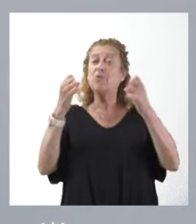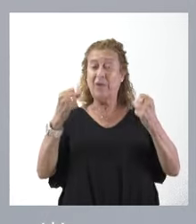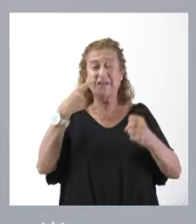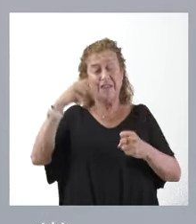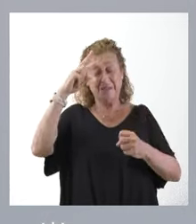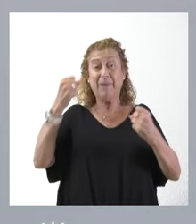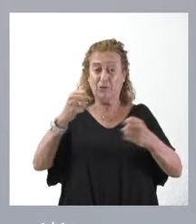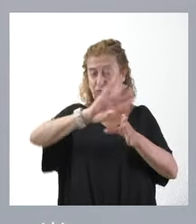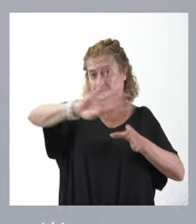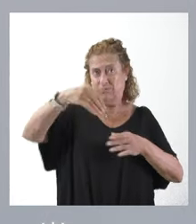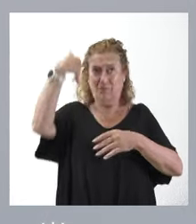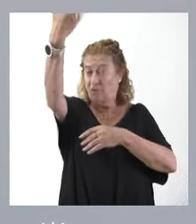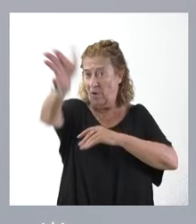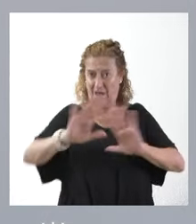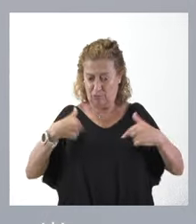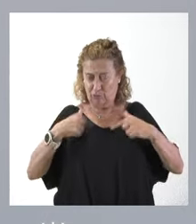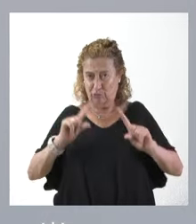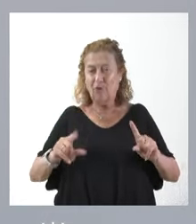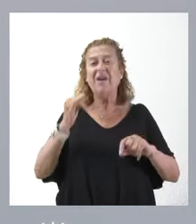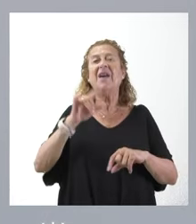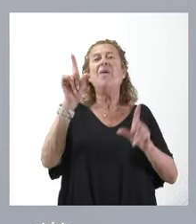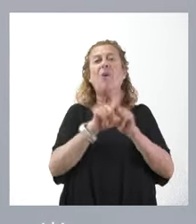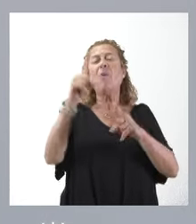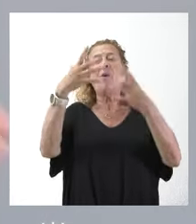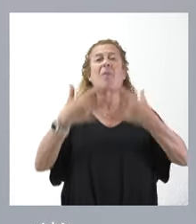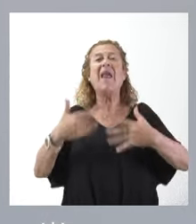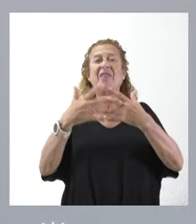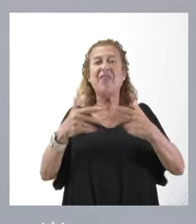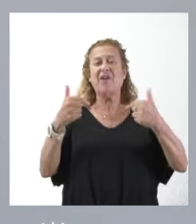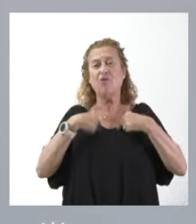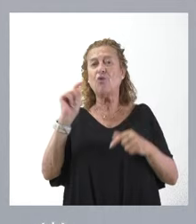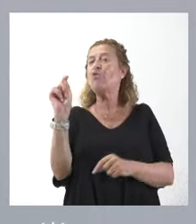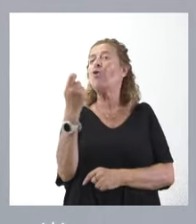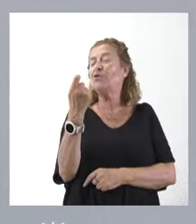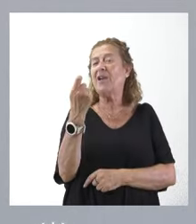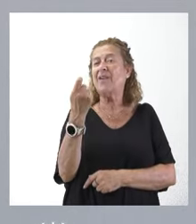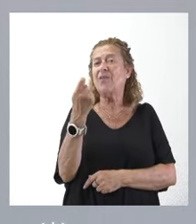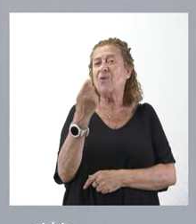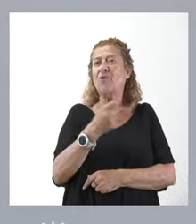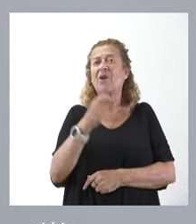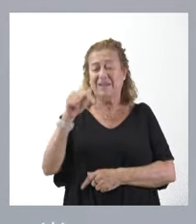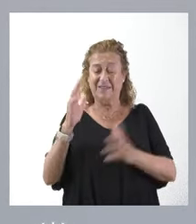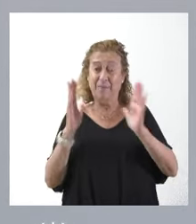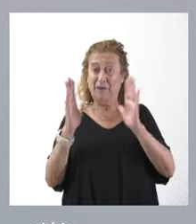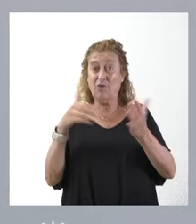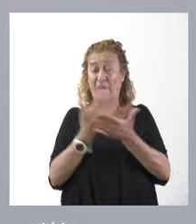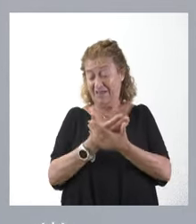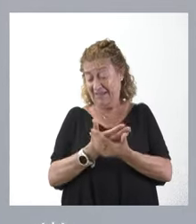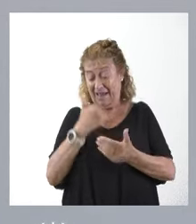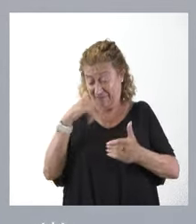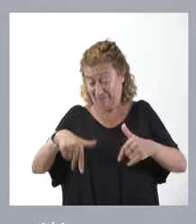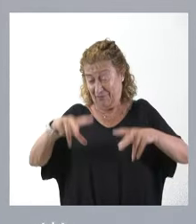independientes. Y más que ser un balance de lo que hoy hemos conseguido en este periodo hasta este fin de curso,